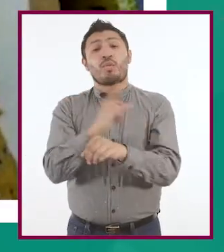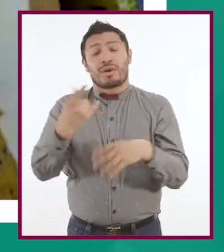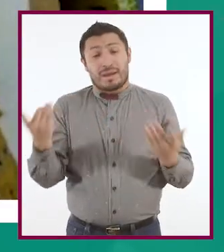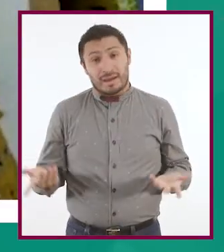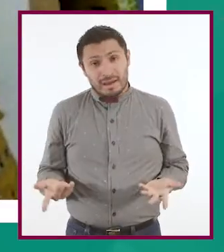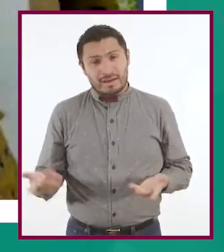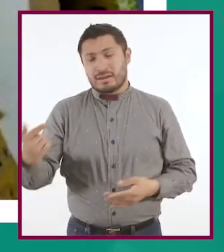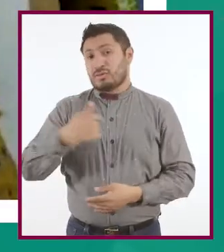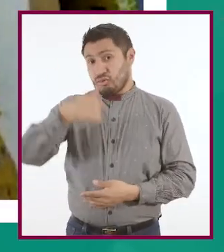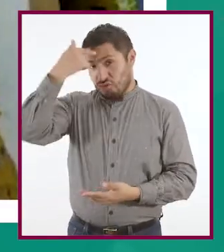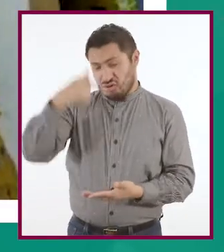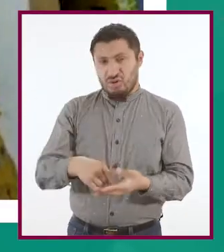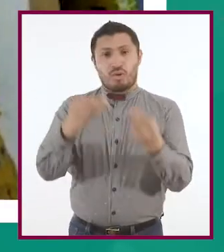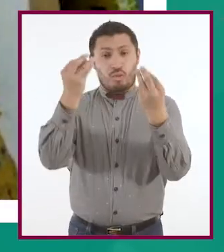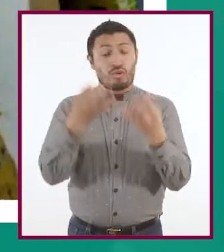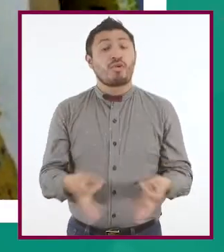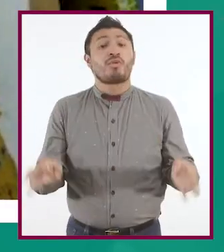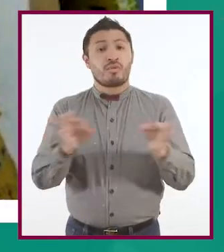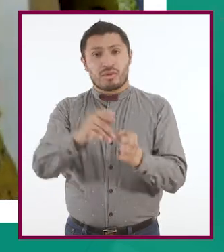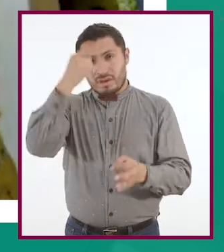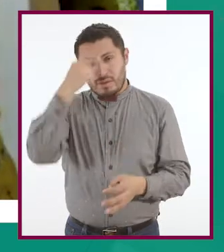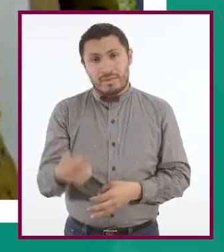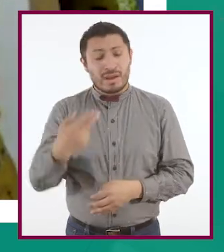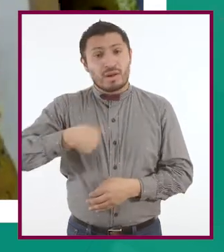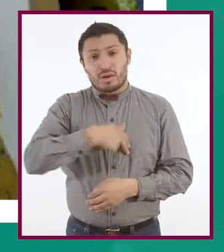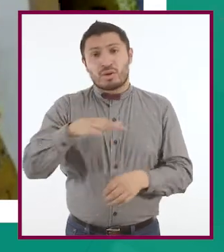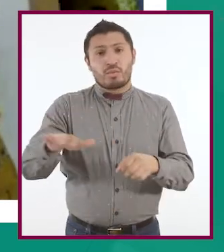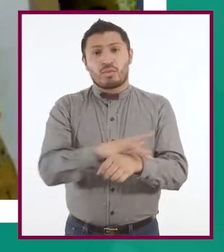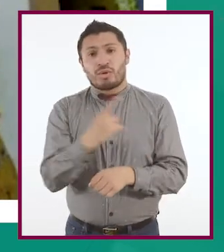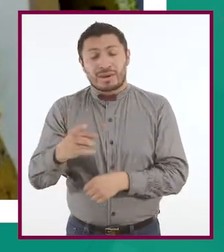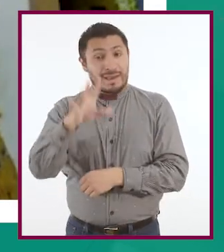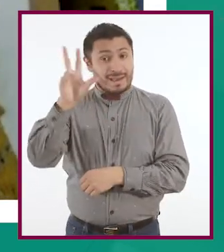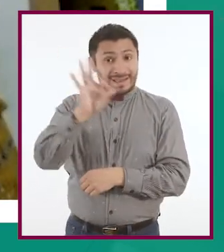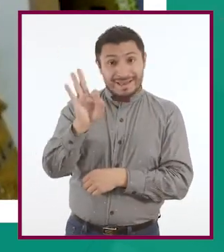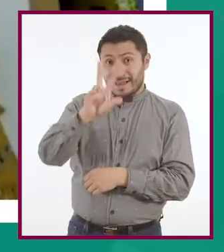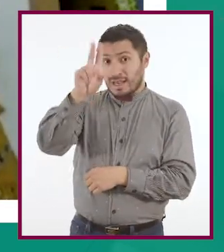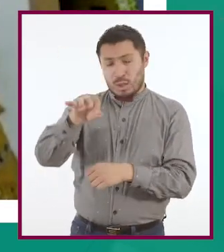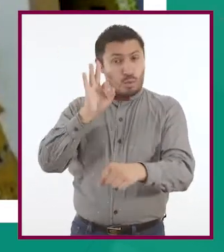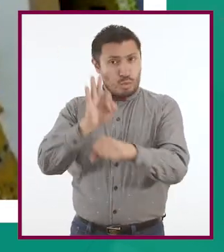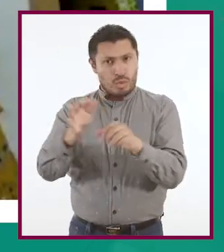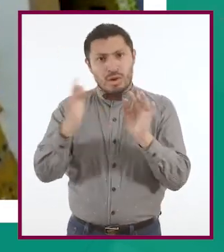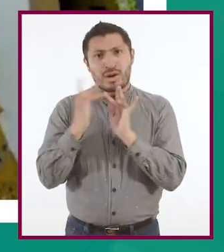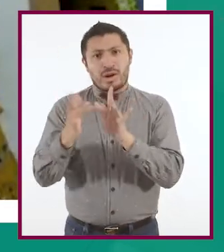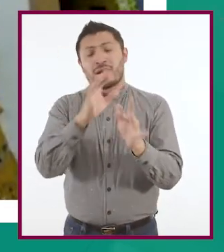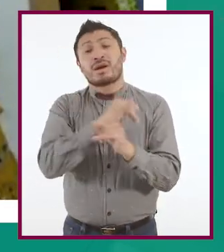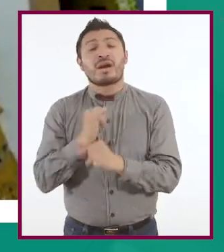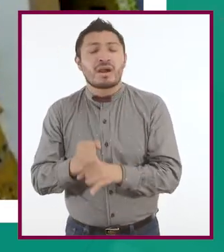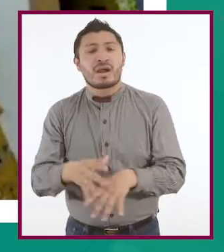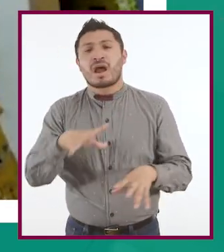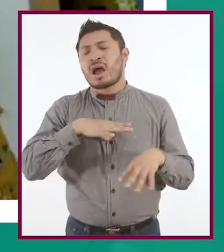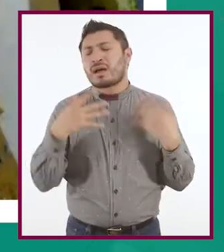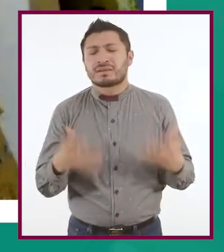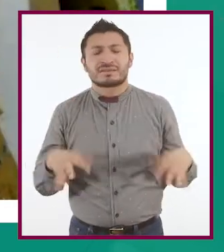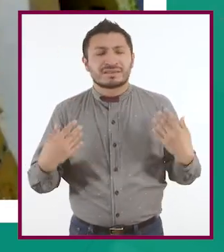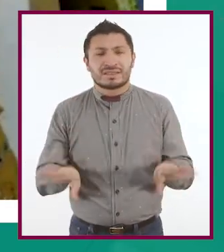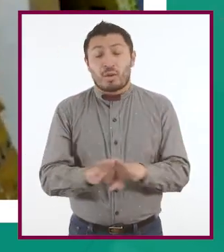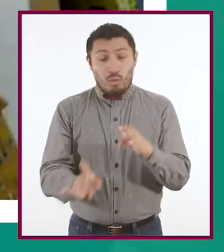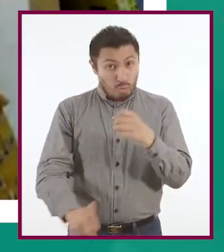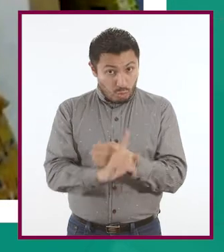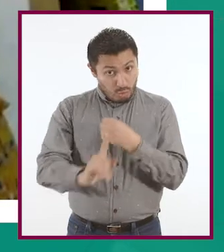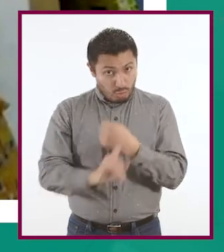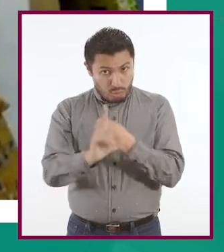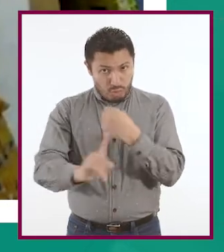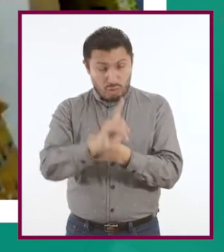sumamente importante para nosotros porque el no proteger nuestras redes sociales nos deliberan varios problemas